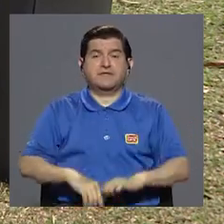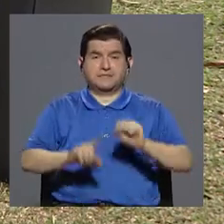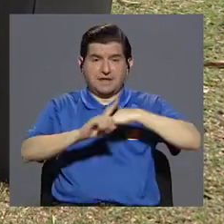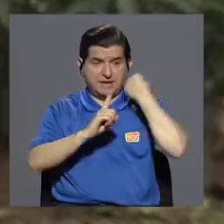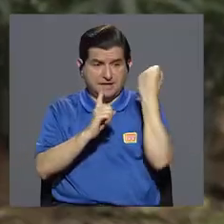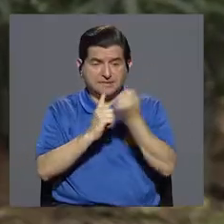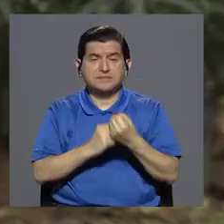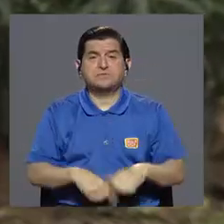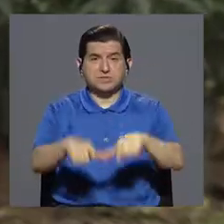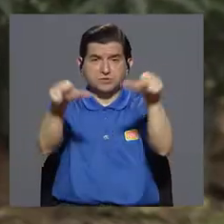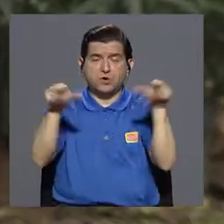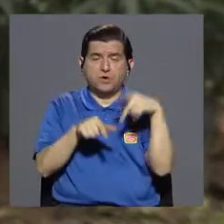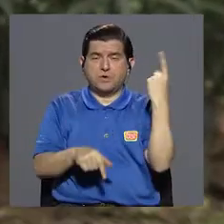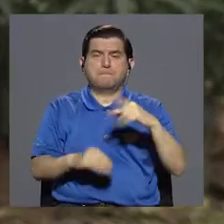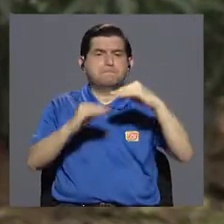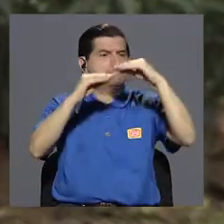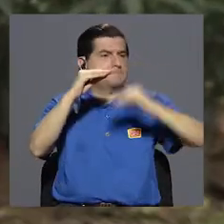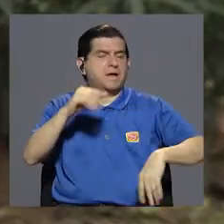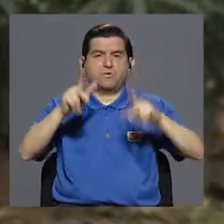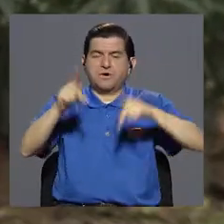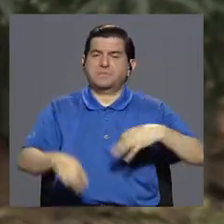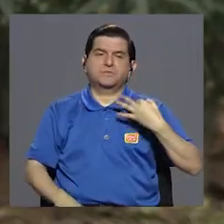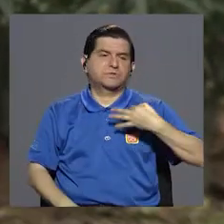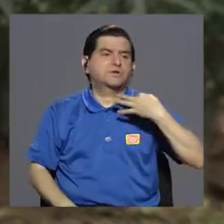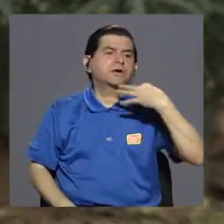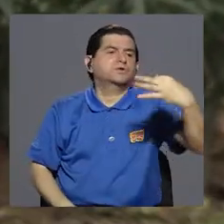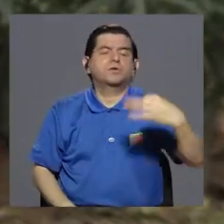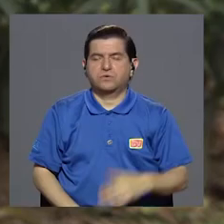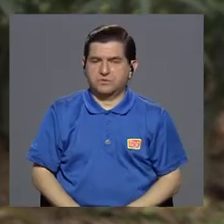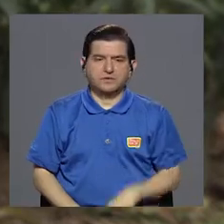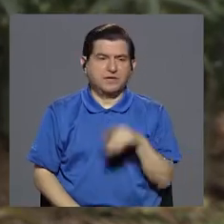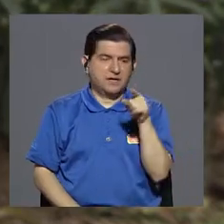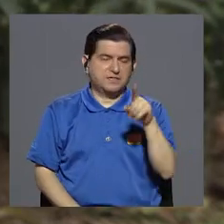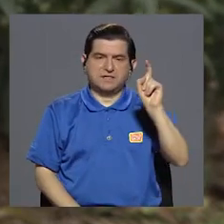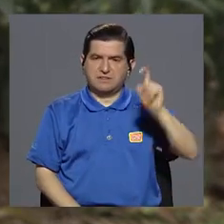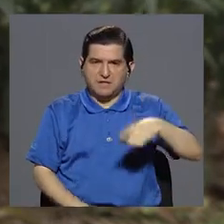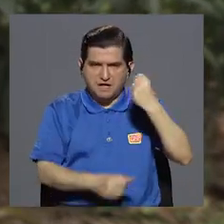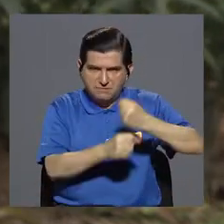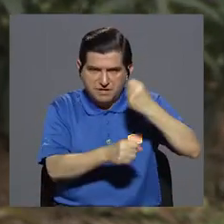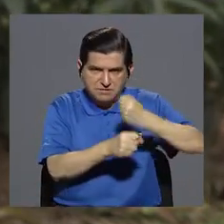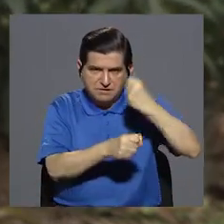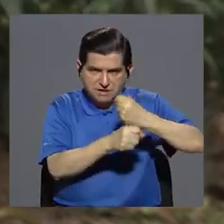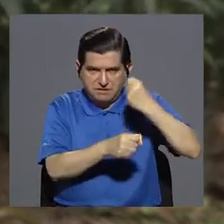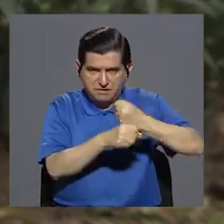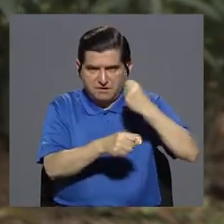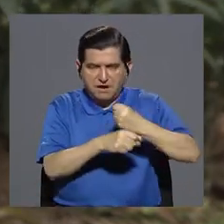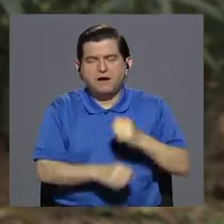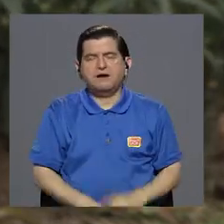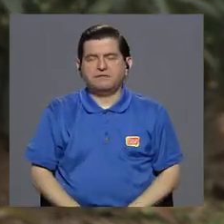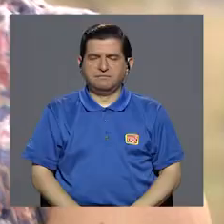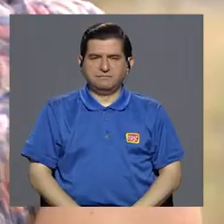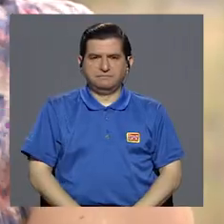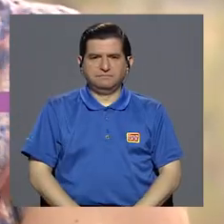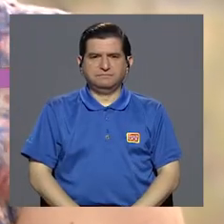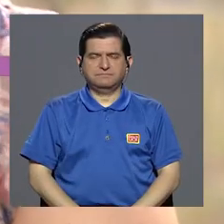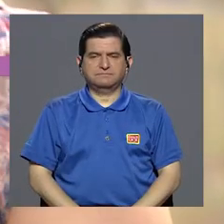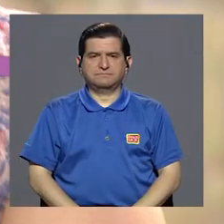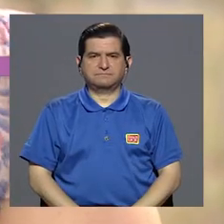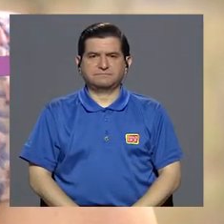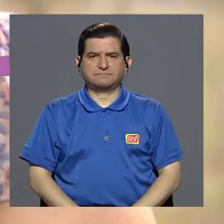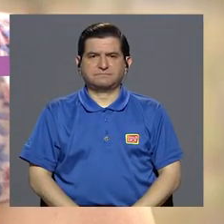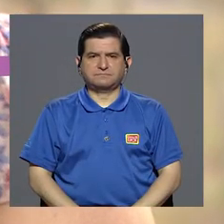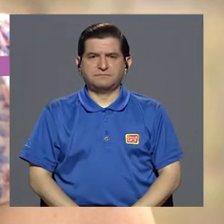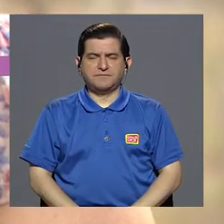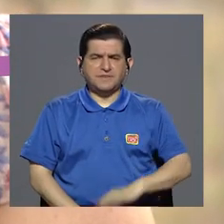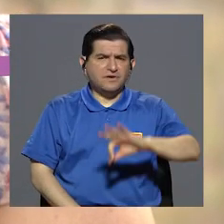zonas de riesgo son mucho menores que alguien que todos los días, continuamente, está trabajando en ese tipo de regiones. Y esto